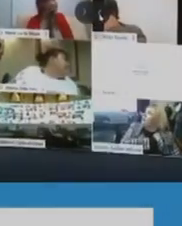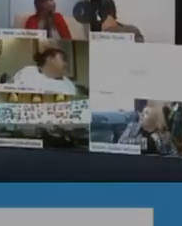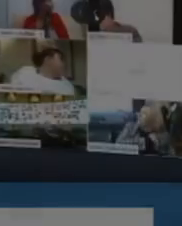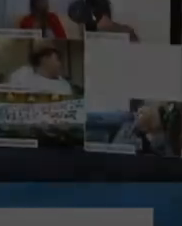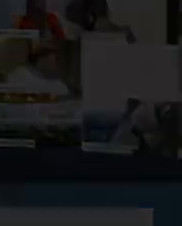diputado.